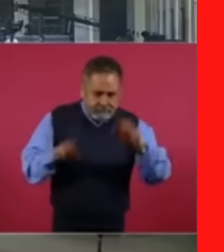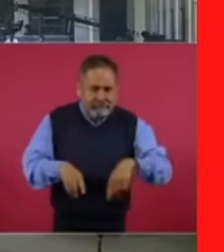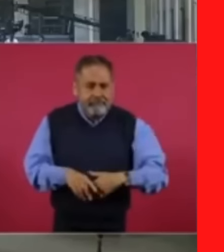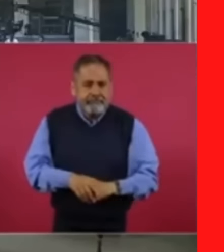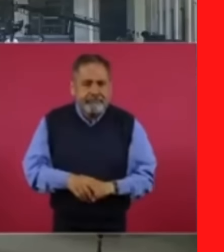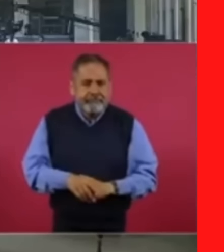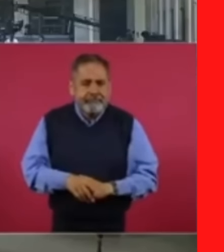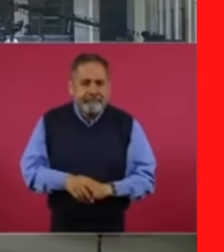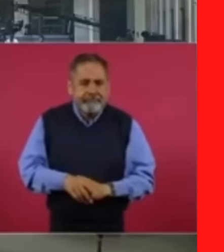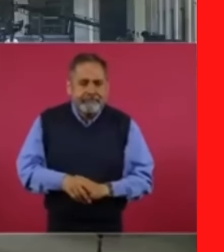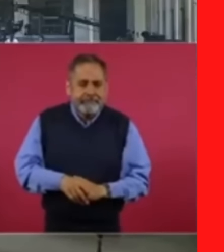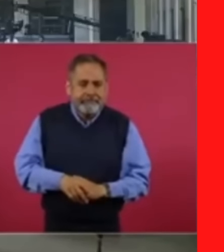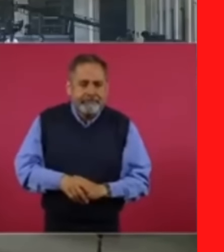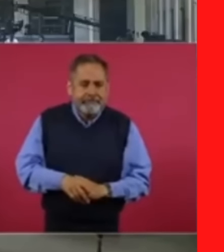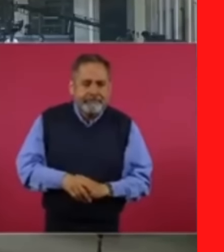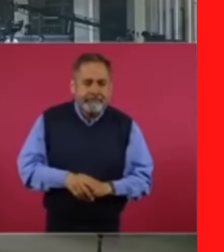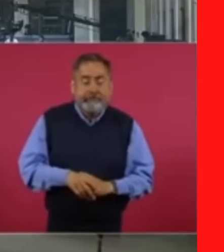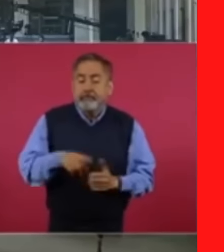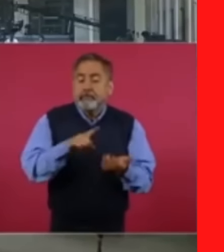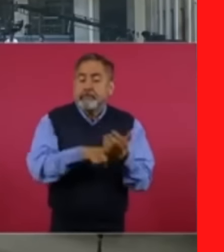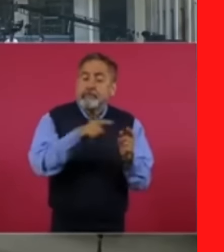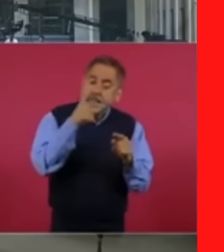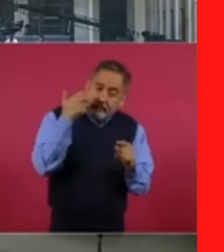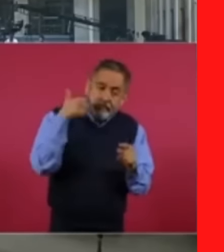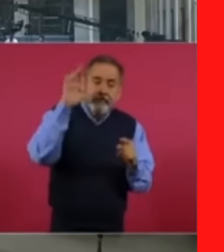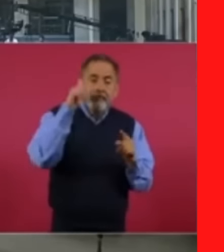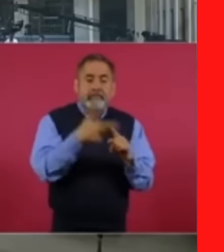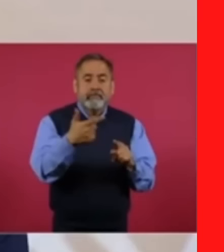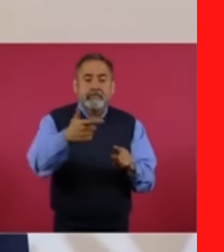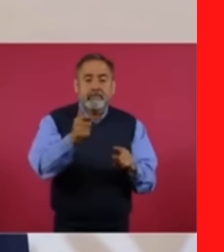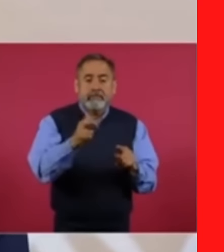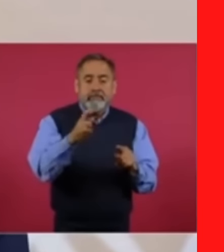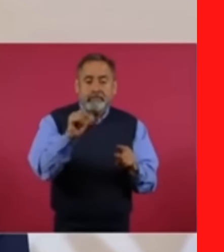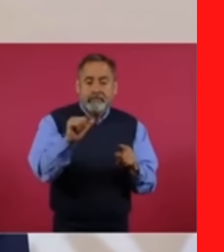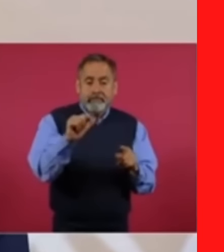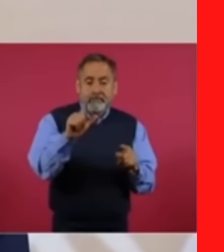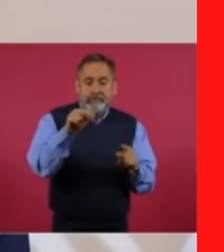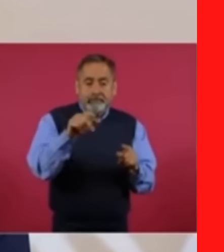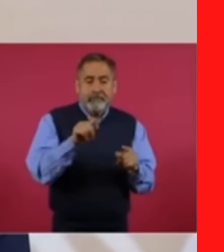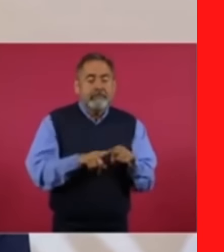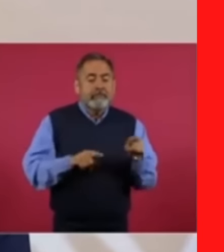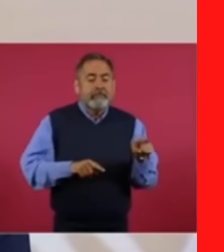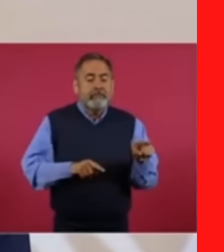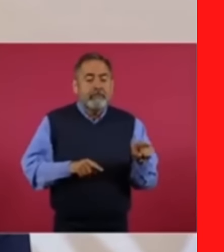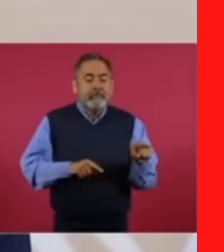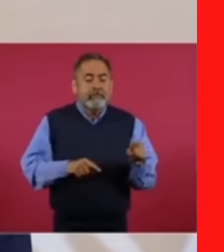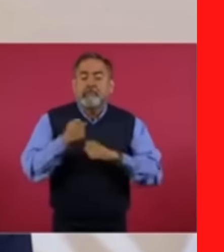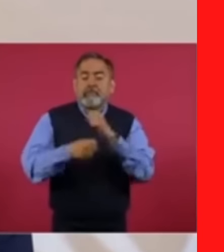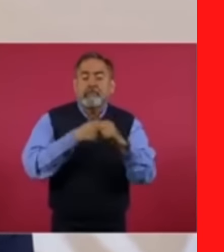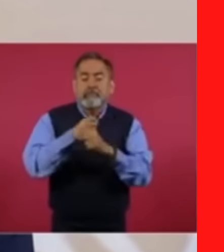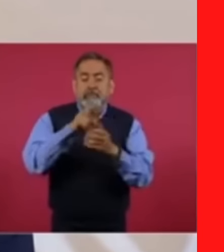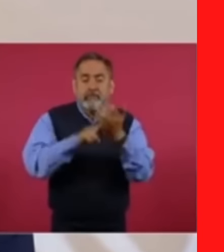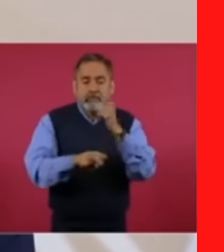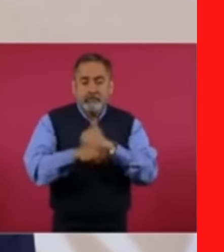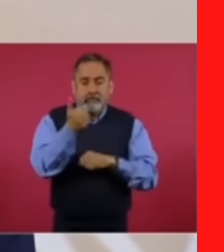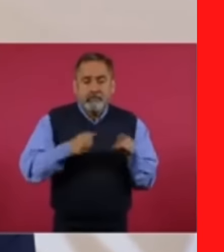era García Luna, en 2011,